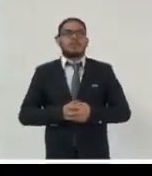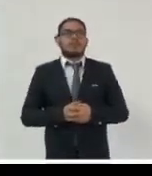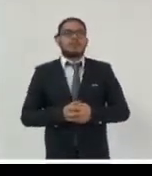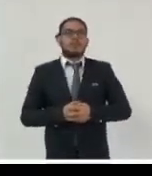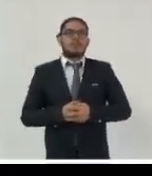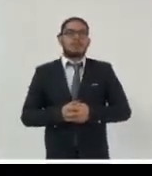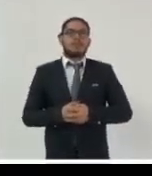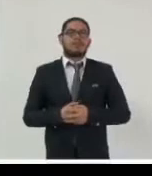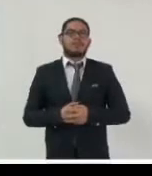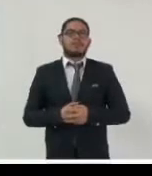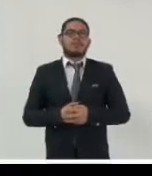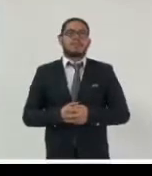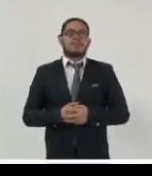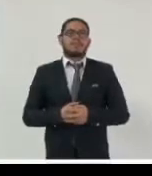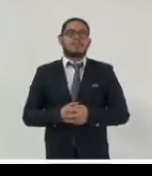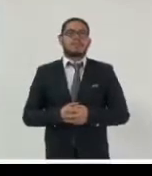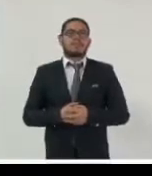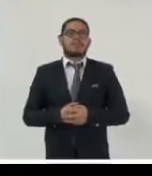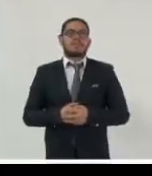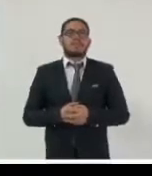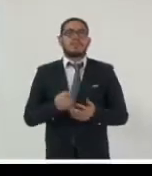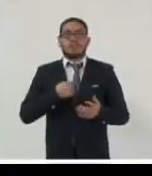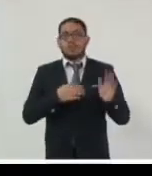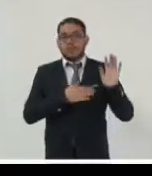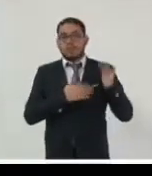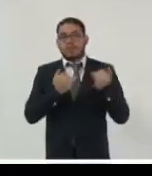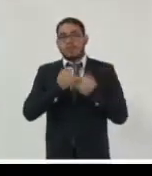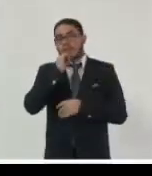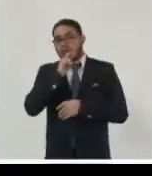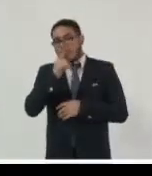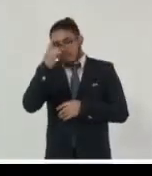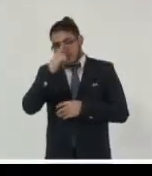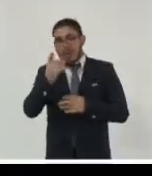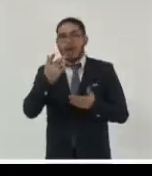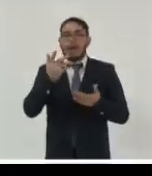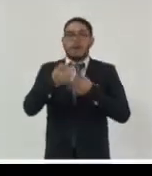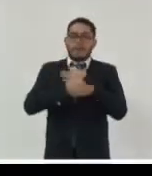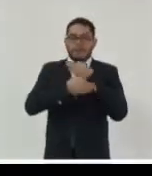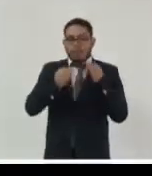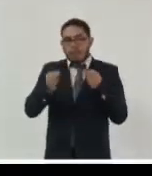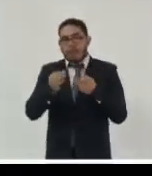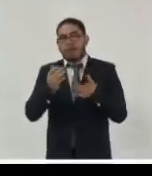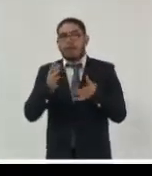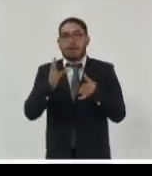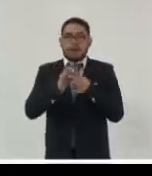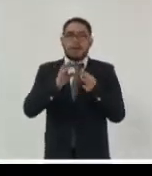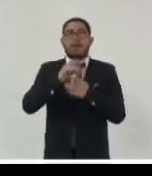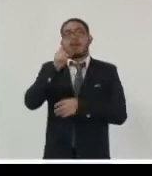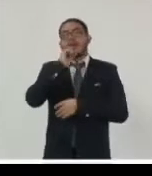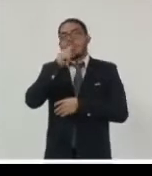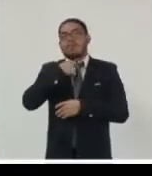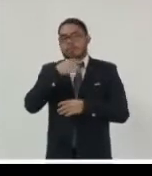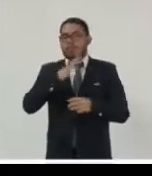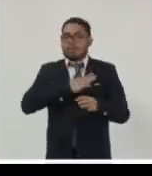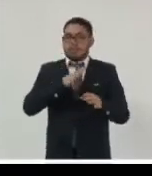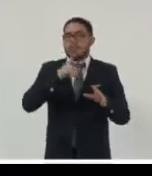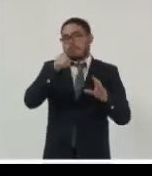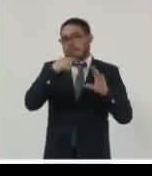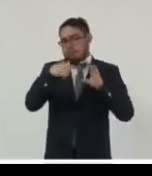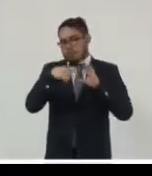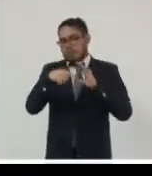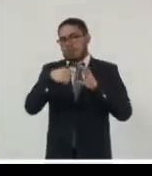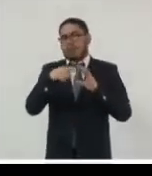y también me comprometo a cuando esto esté publicado que tienen mi mail pueden circularlo